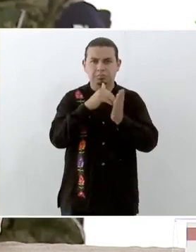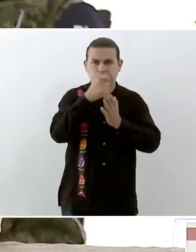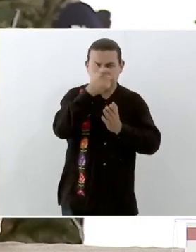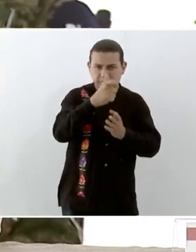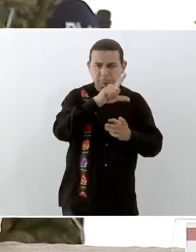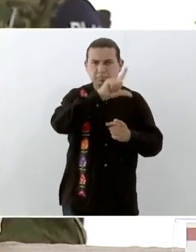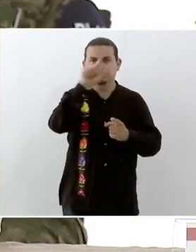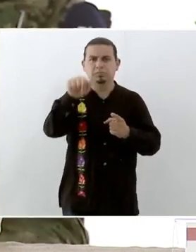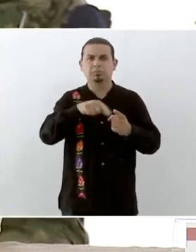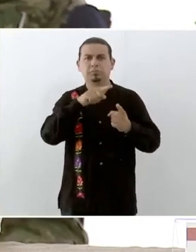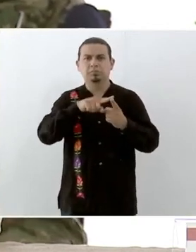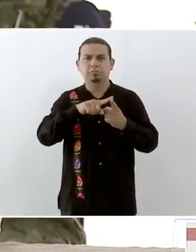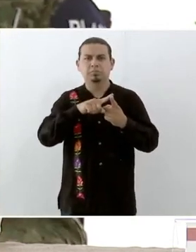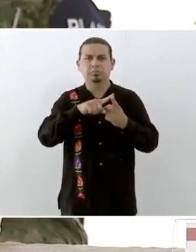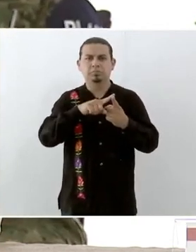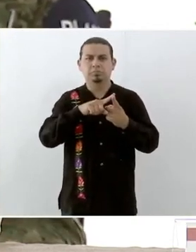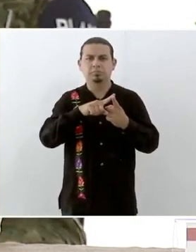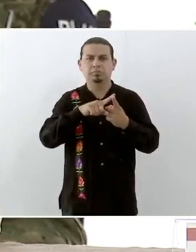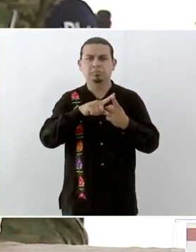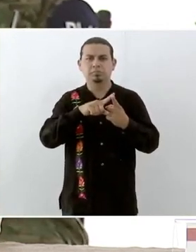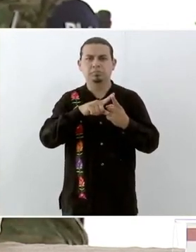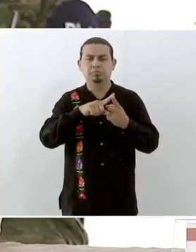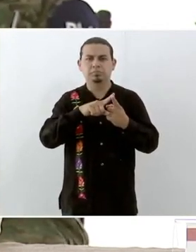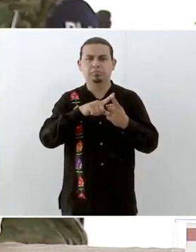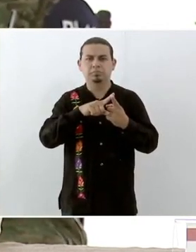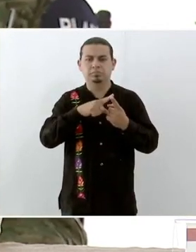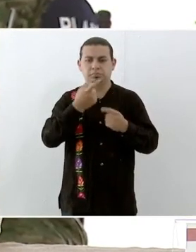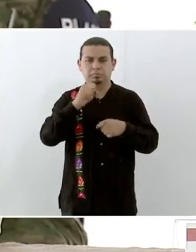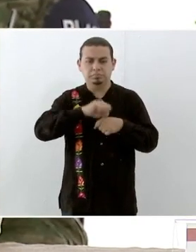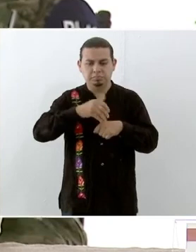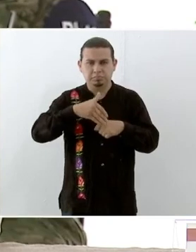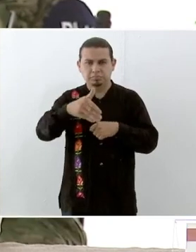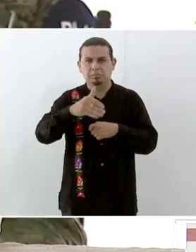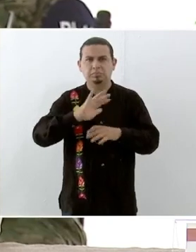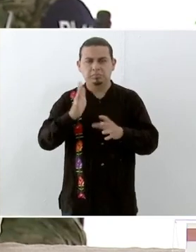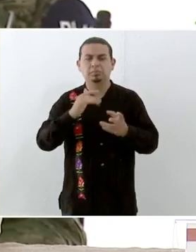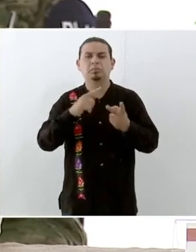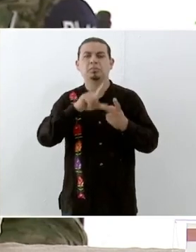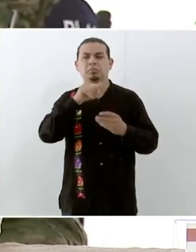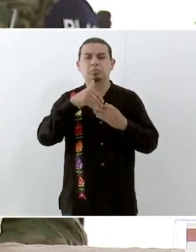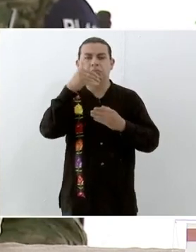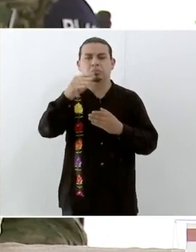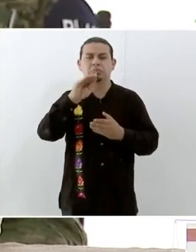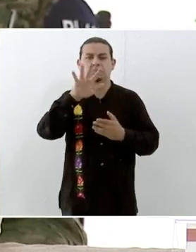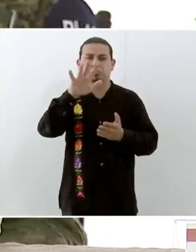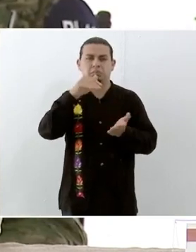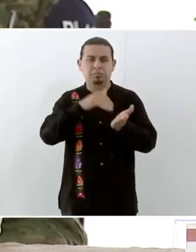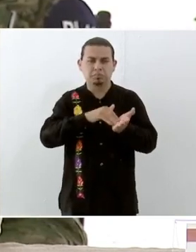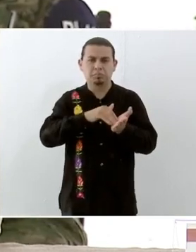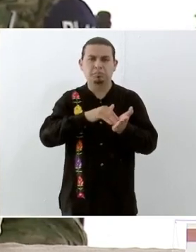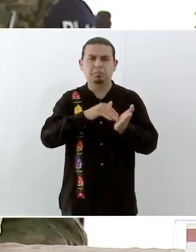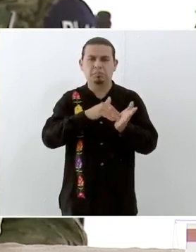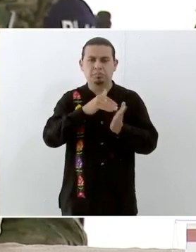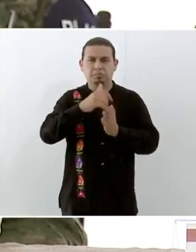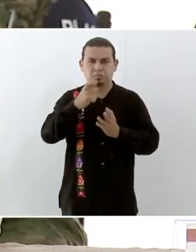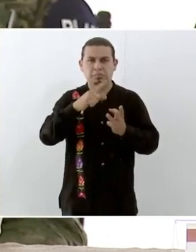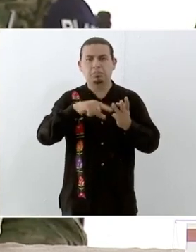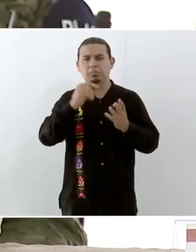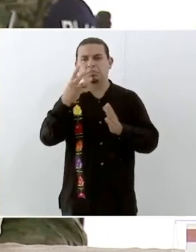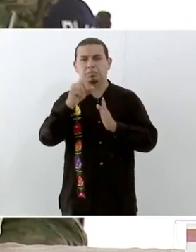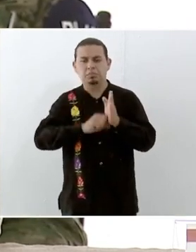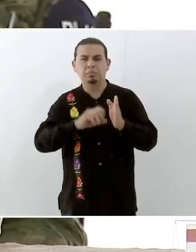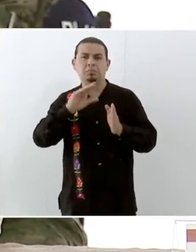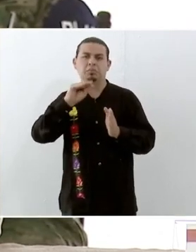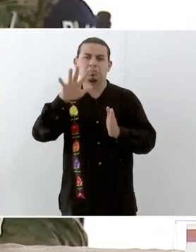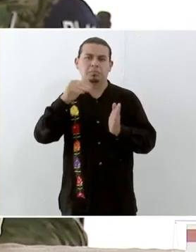pesos, para el cual recibirán un anticipo la semana entrante de 25 millones de pesos y un restante dentro de tres meses de 25